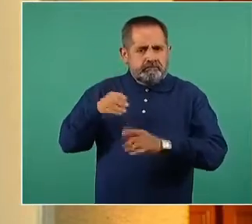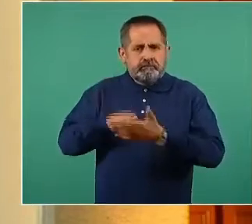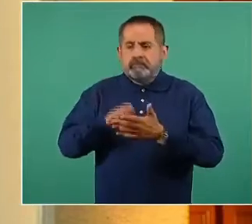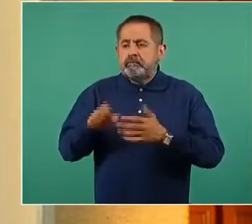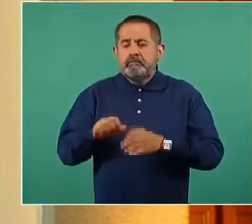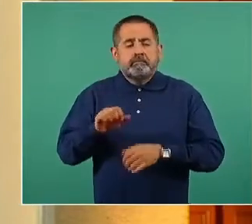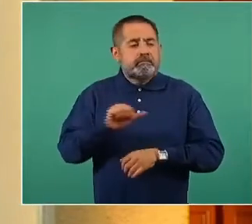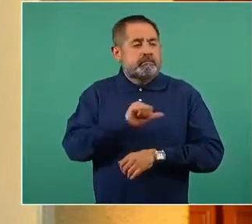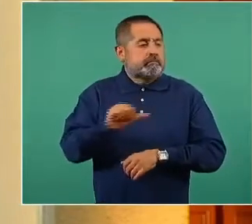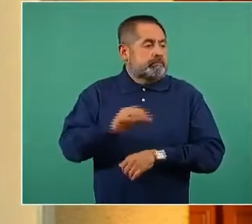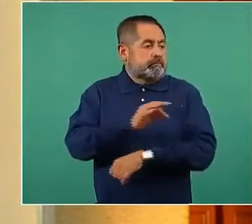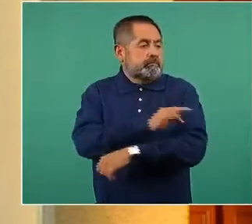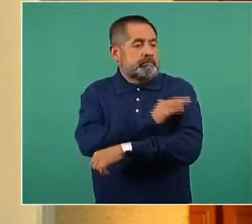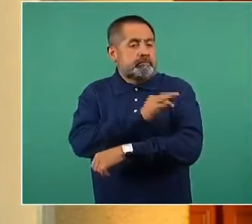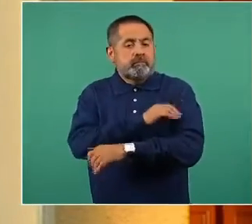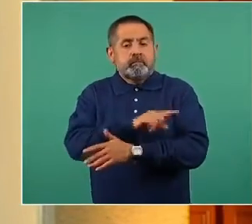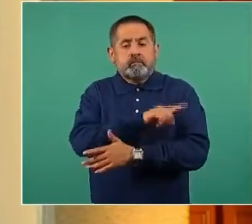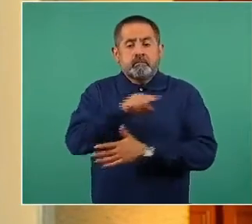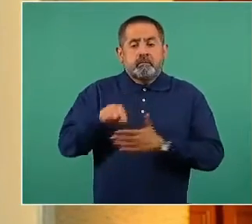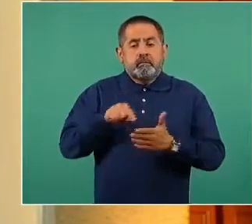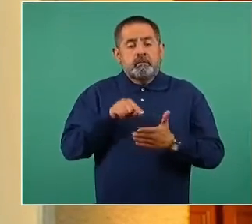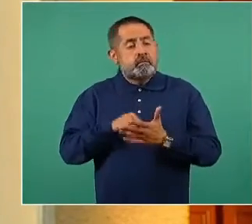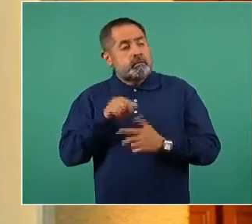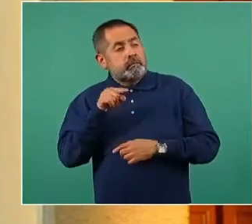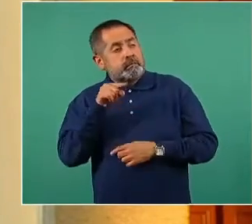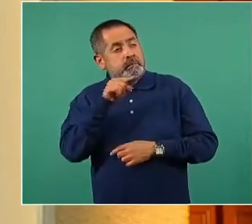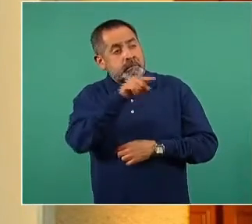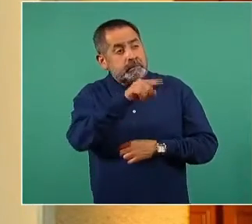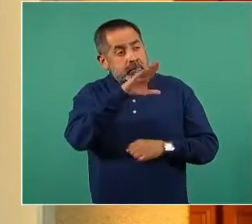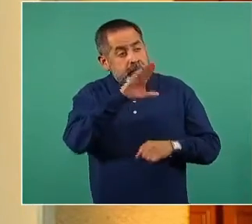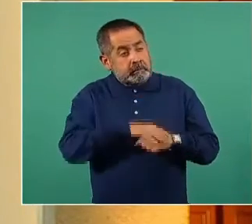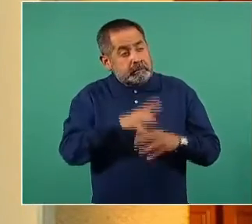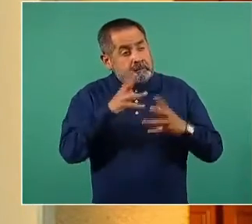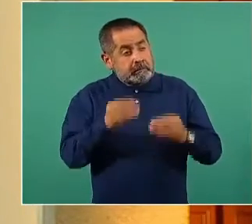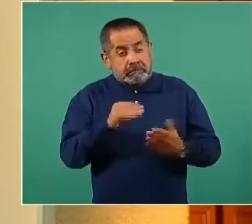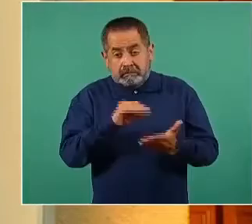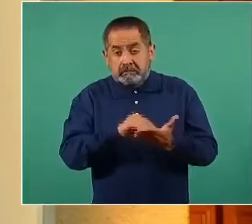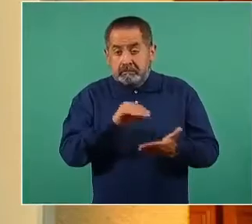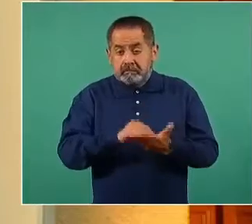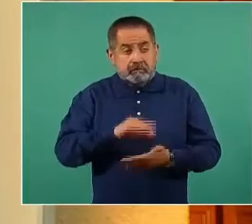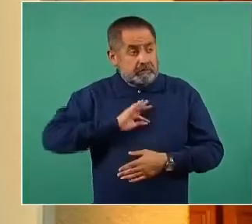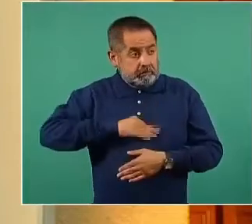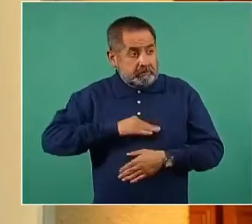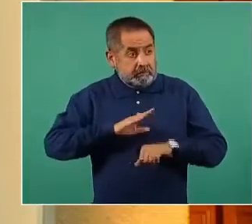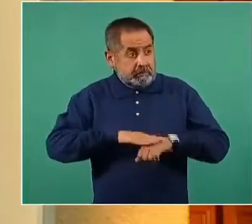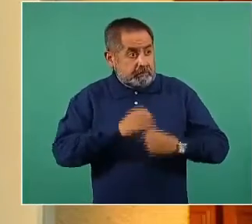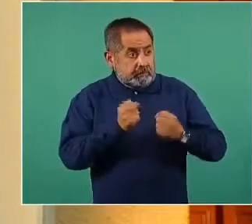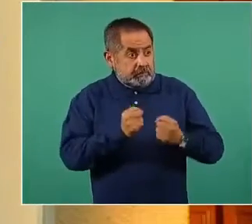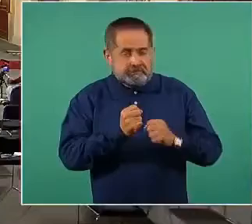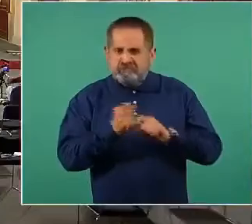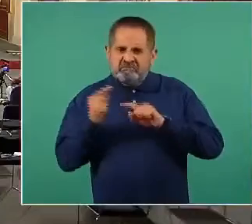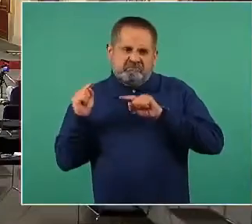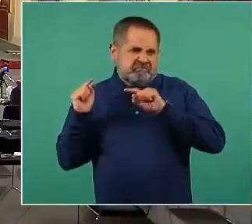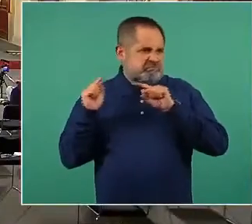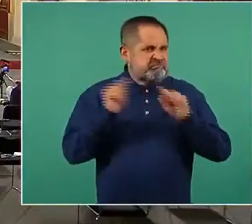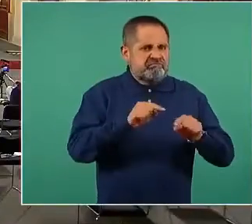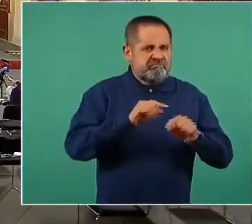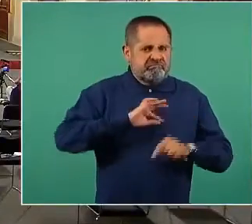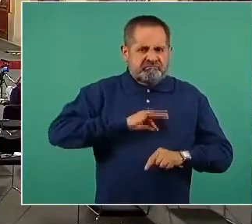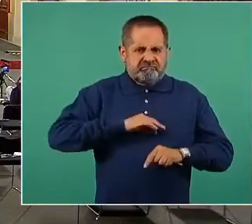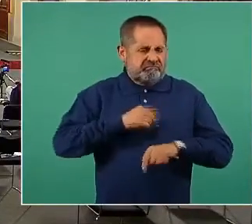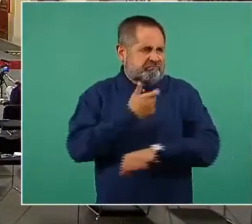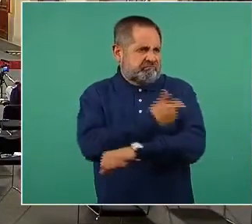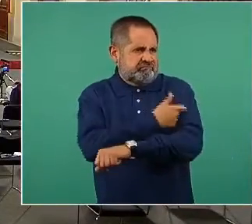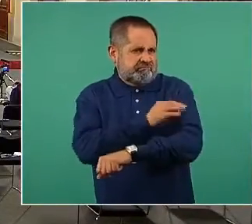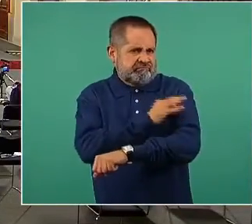la vacunación en sitios en donde esté más activa la epidemia, como lo ha comentado el doctor Hugo López-Gatell